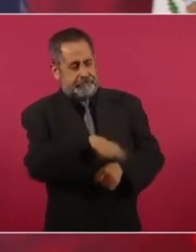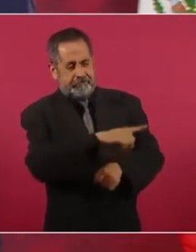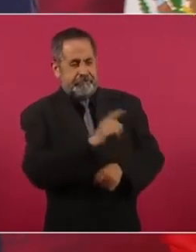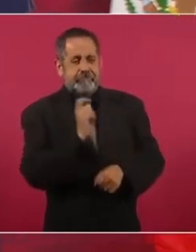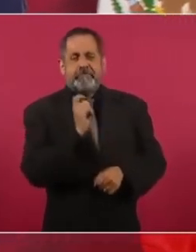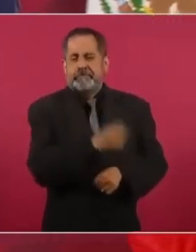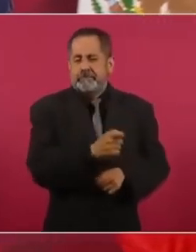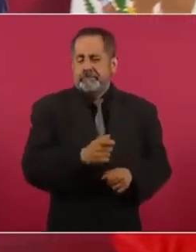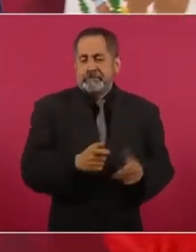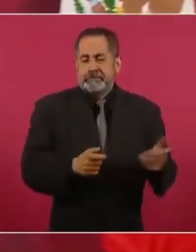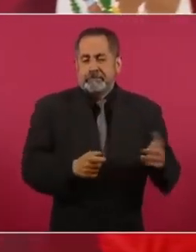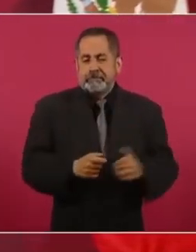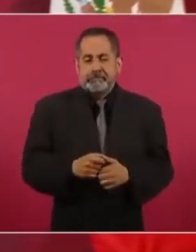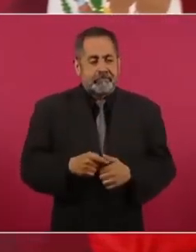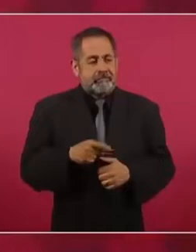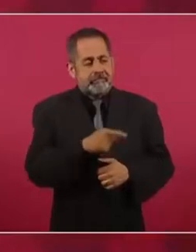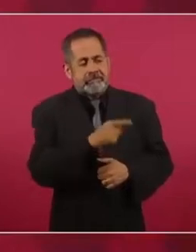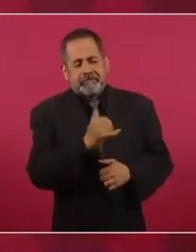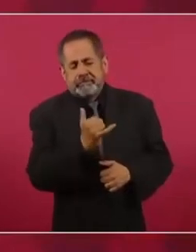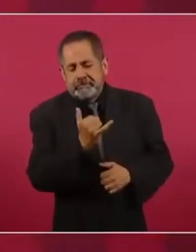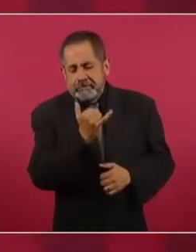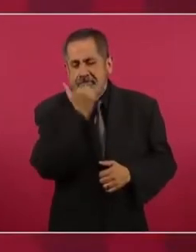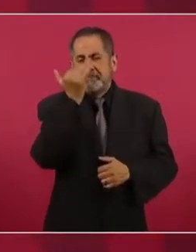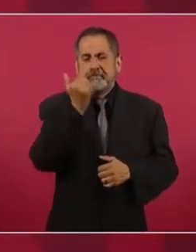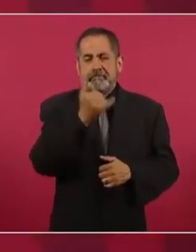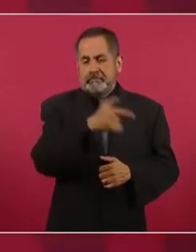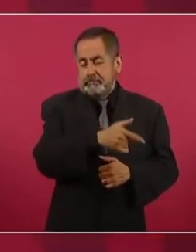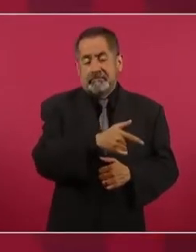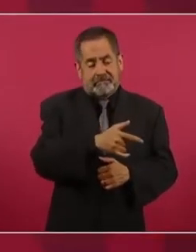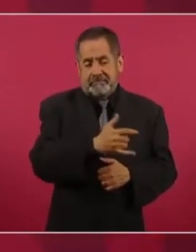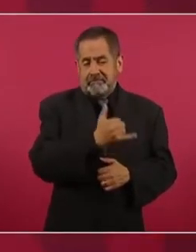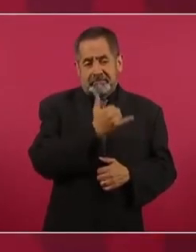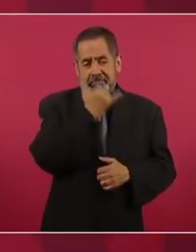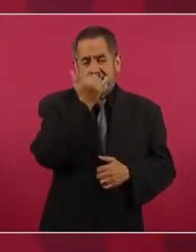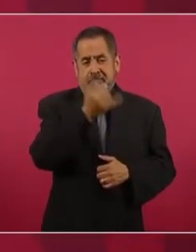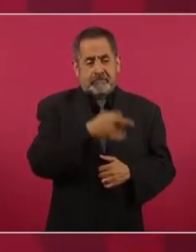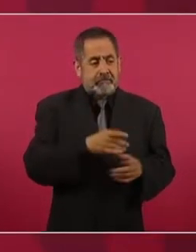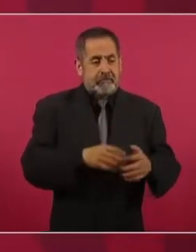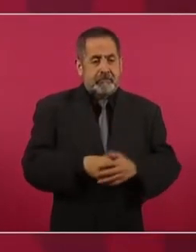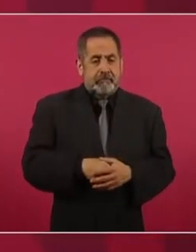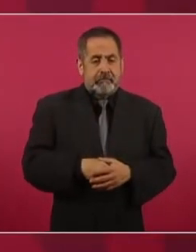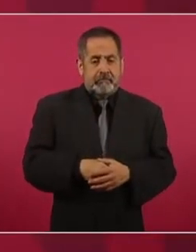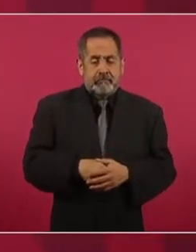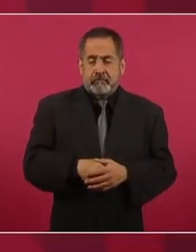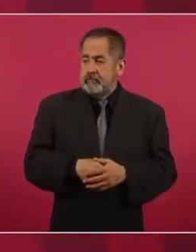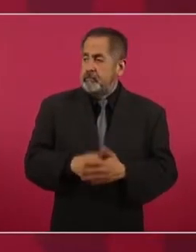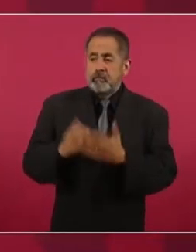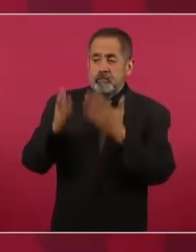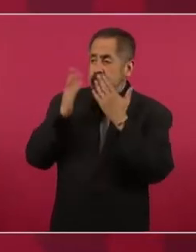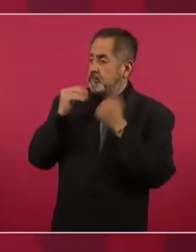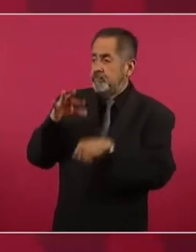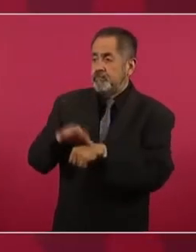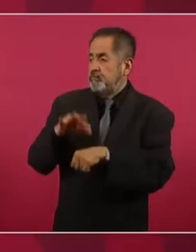el error de dejarnos sin médicos,